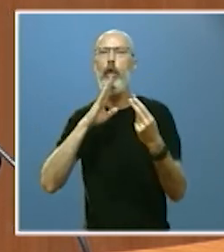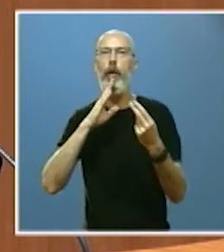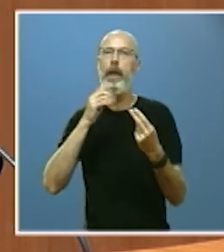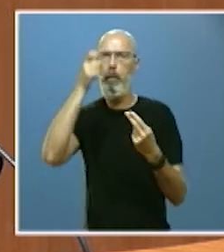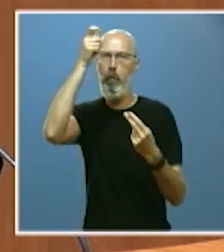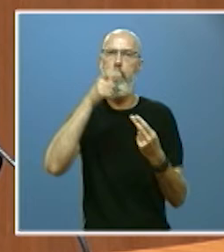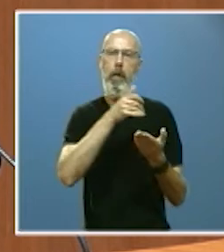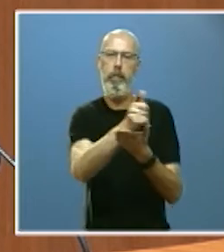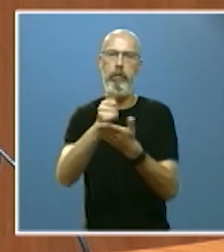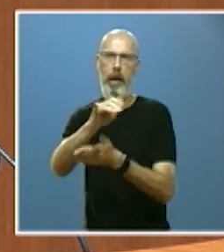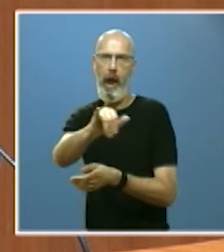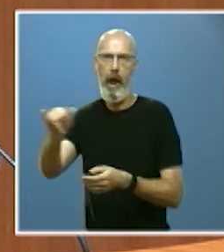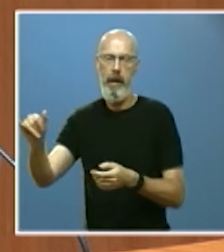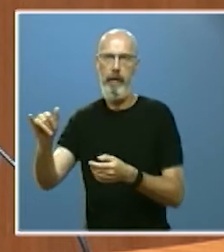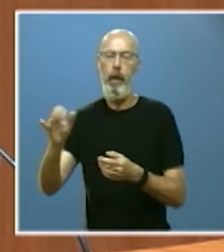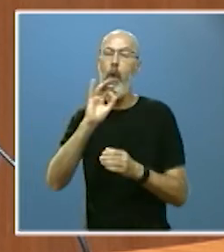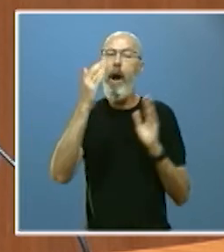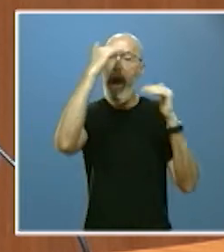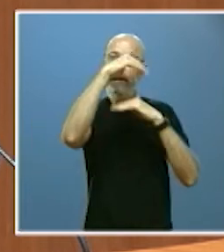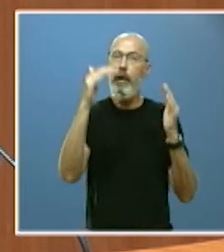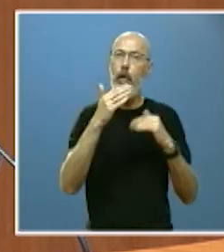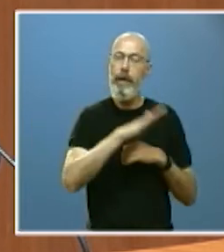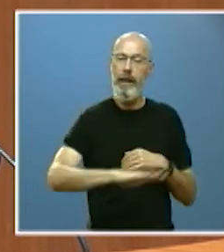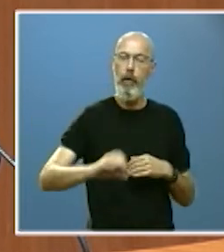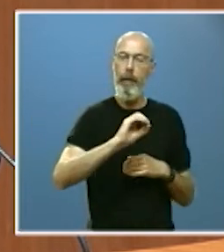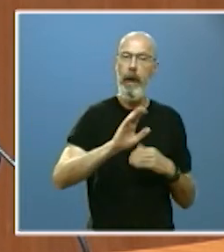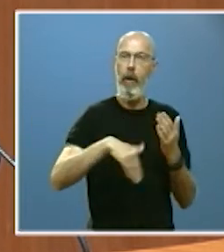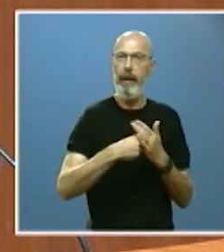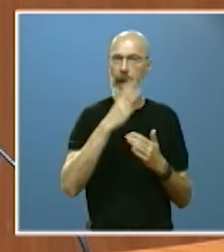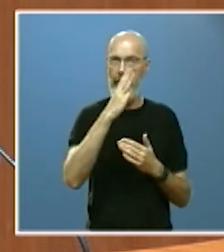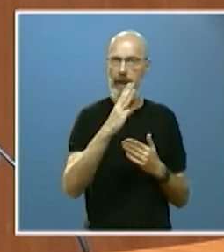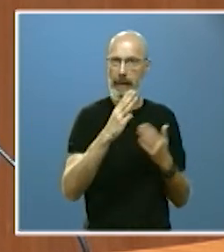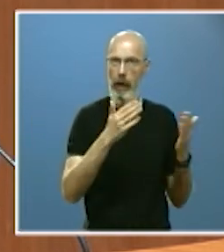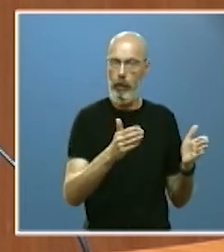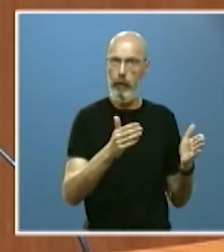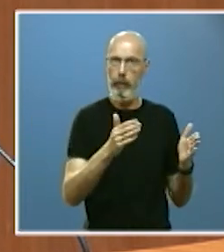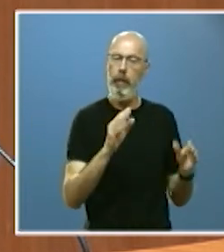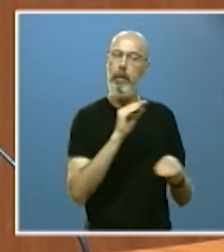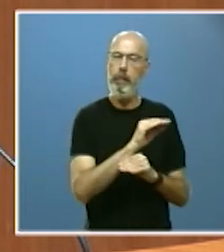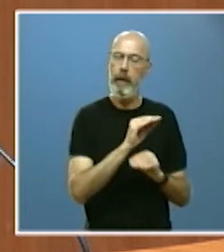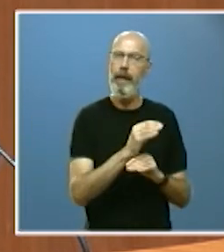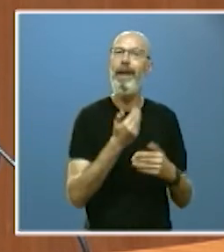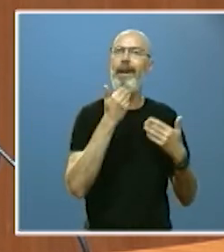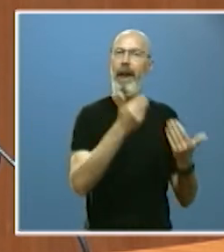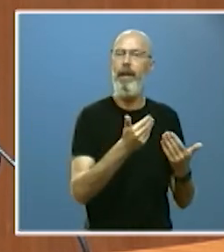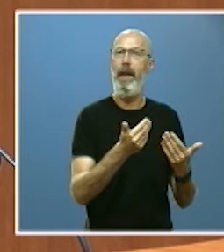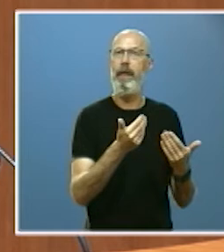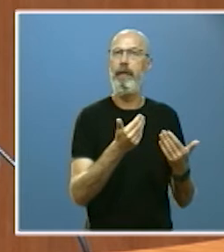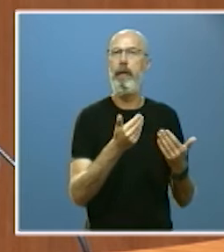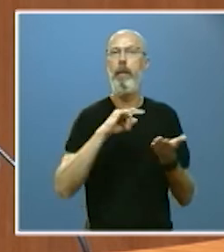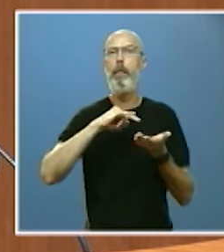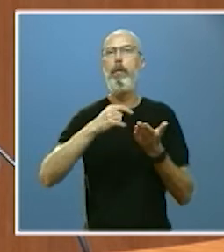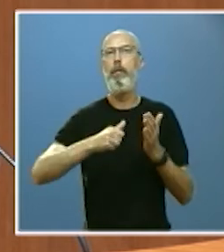atención a los niños de 0 a 3 años en los pequeños municipios se está manteniendo gracias al programa público que hacemos